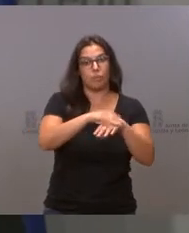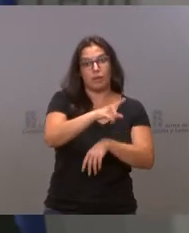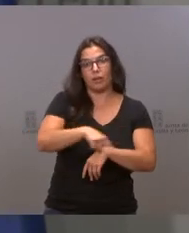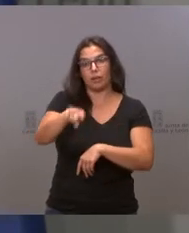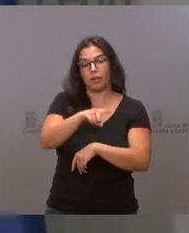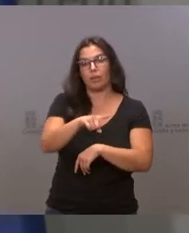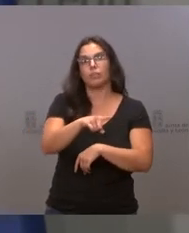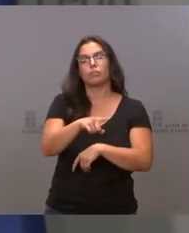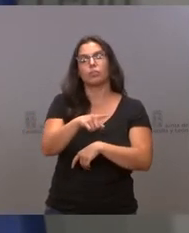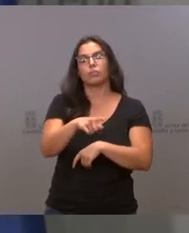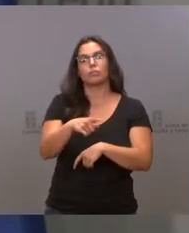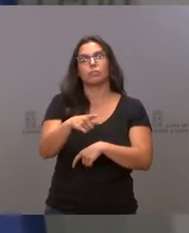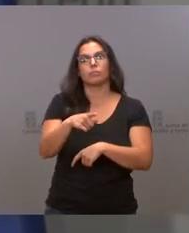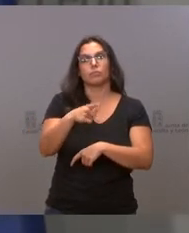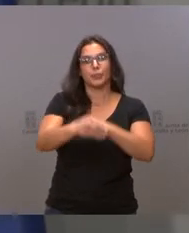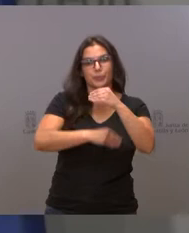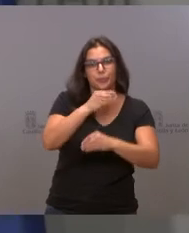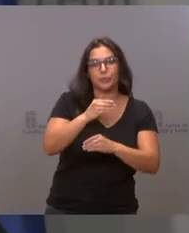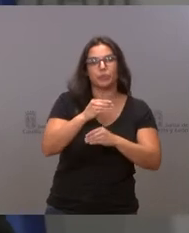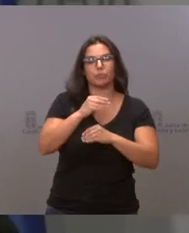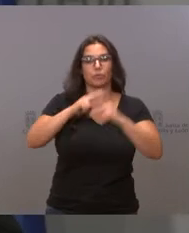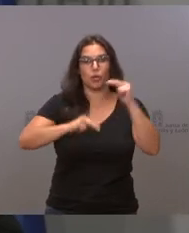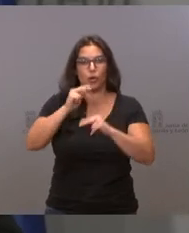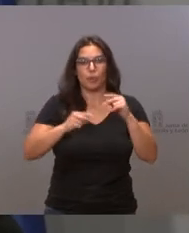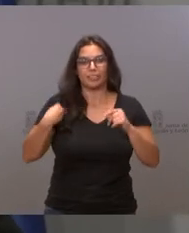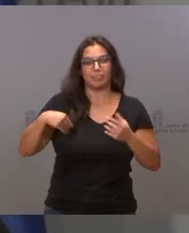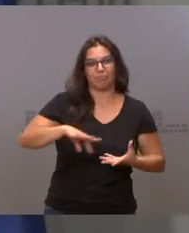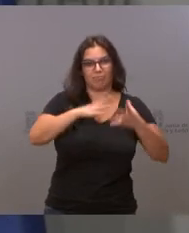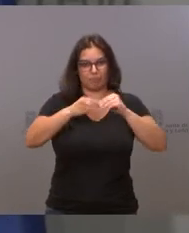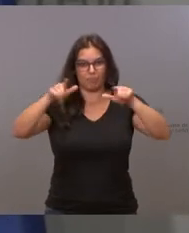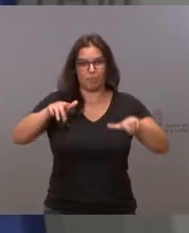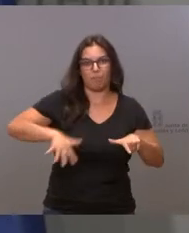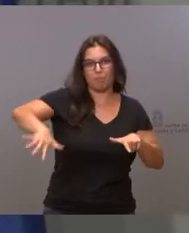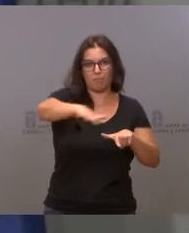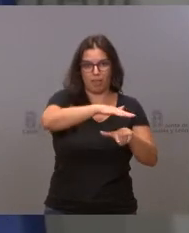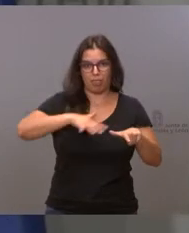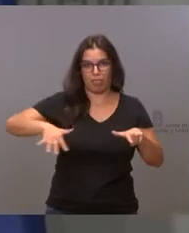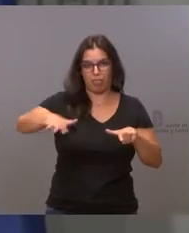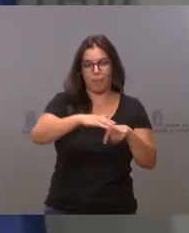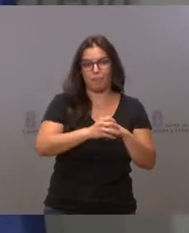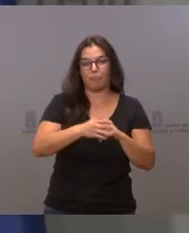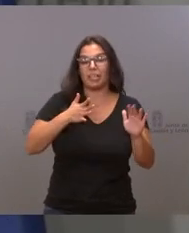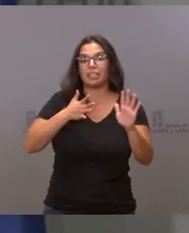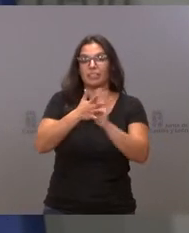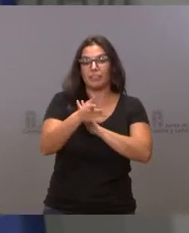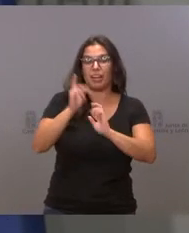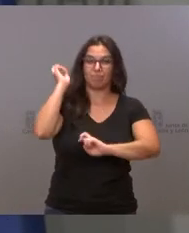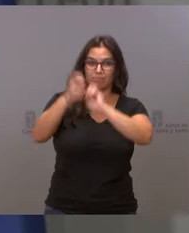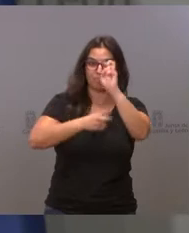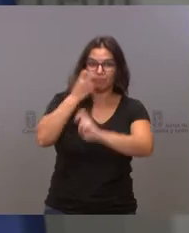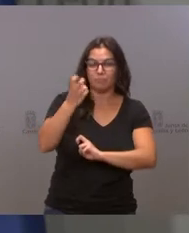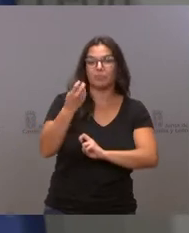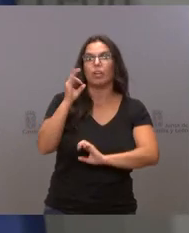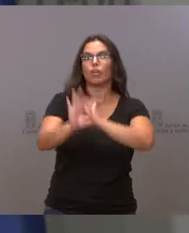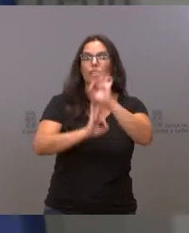configuración y la ejecución de las obras de urbanización de esta plaza. Se trata de una remodelación y una urbanización